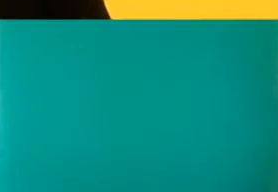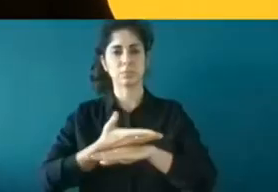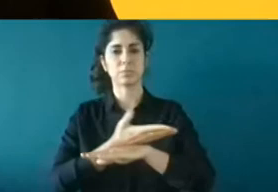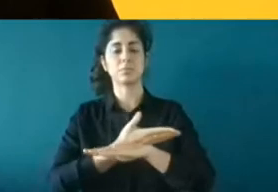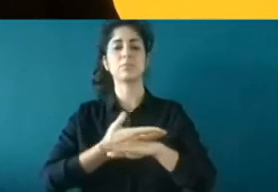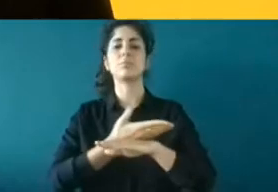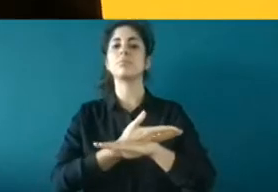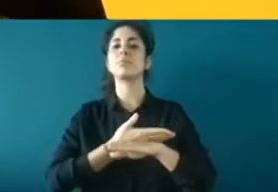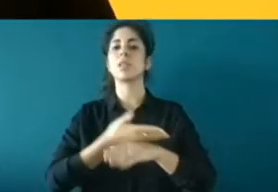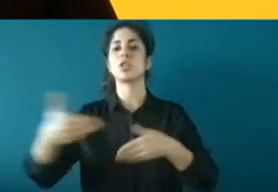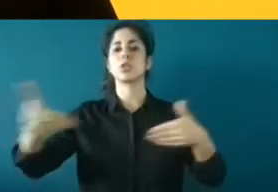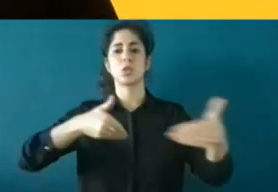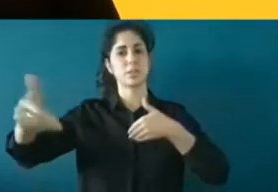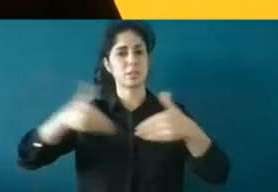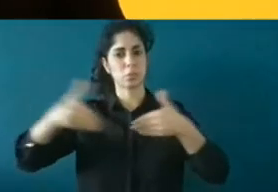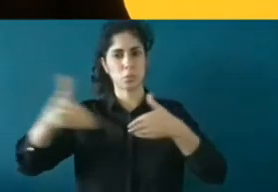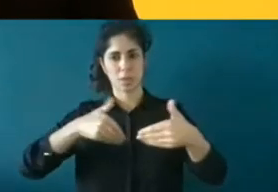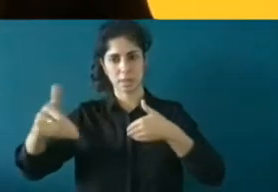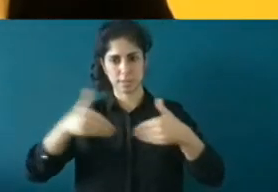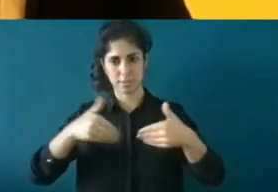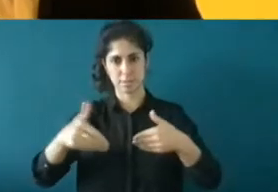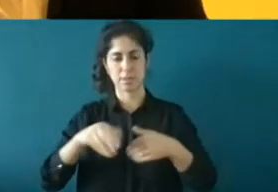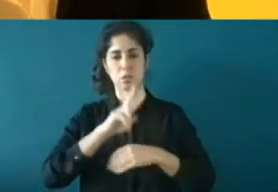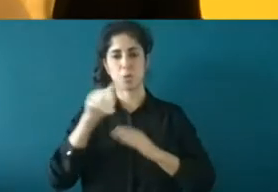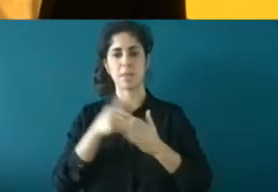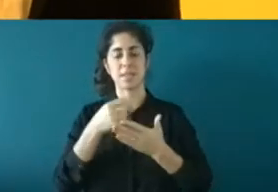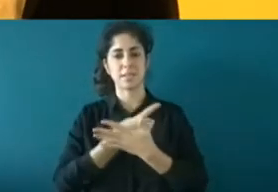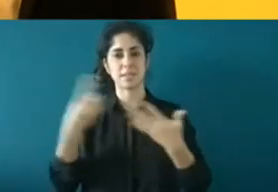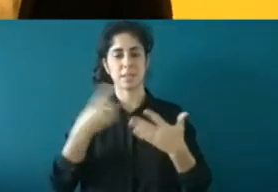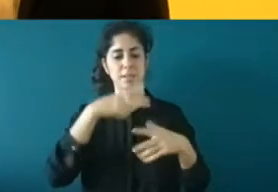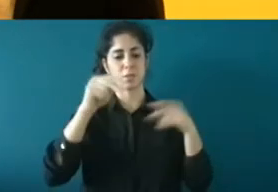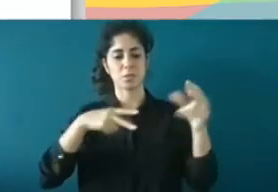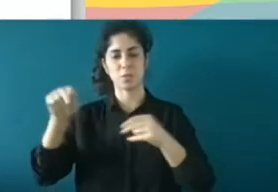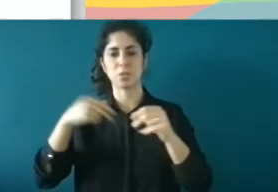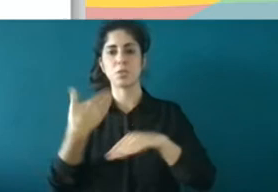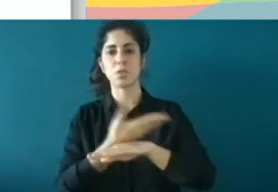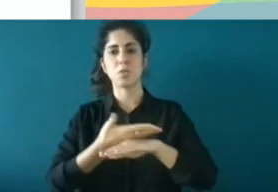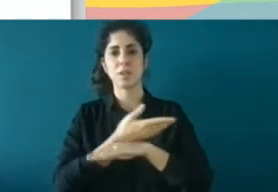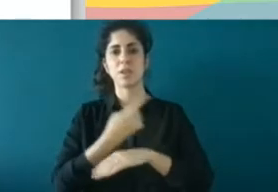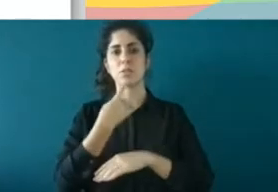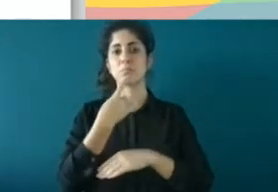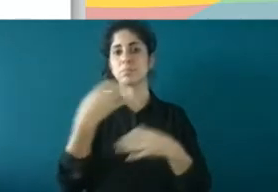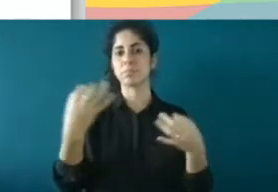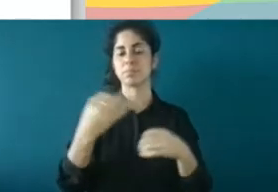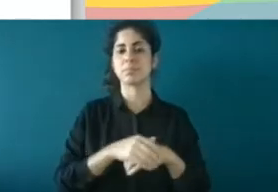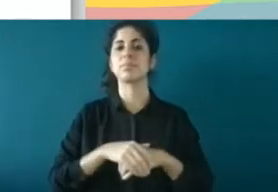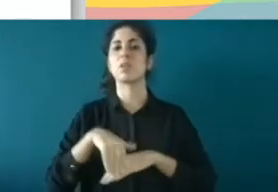LGTBI en 2016. El gobierno ha denegado el asilo a personas LGTBI porque pueden vivir en su